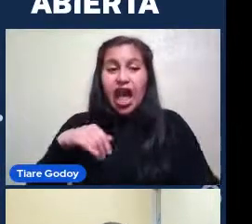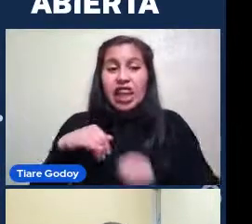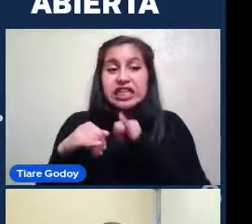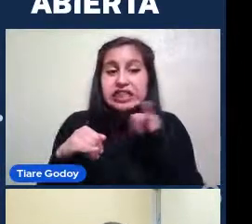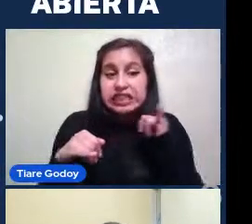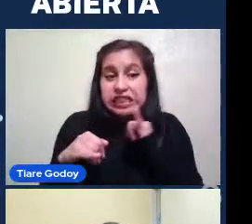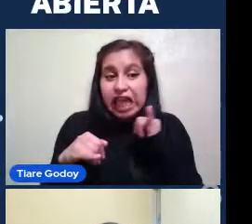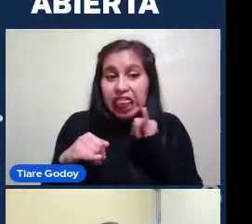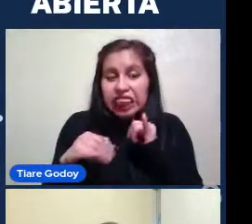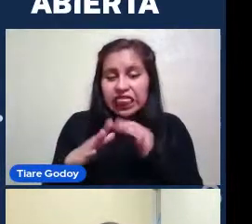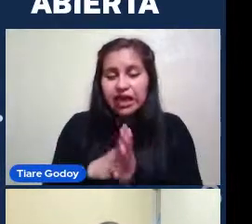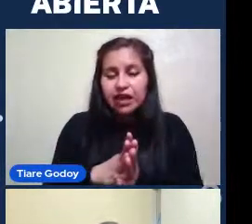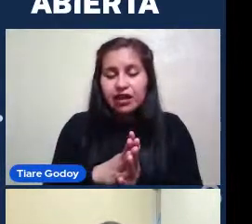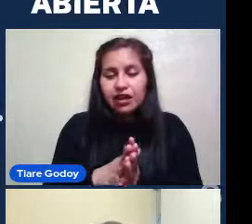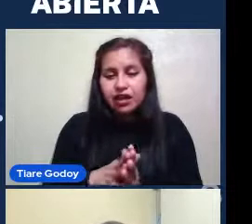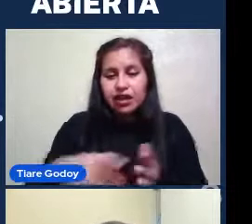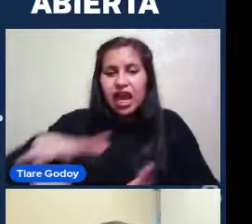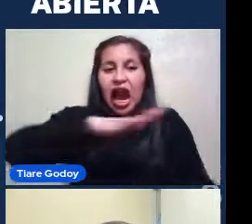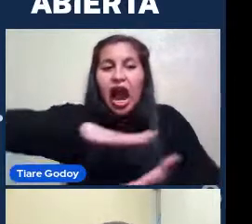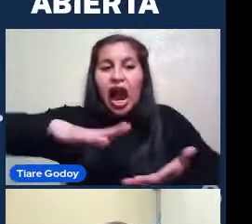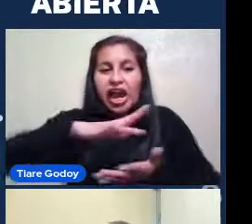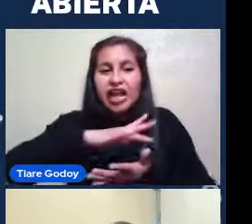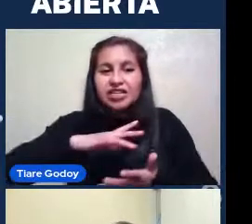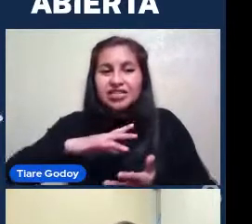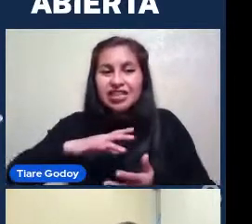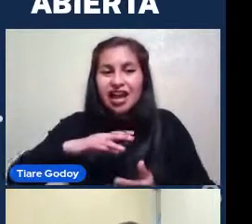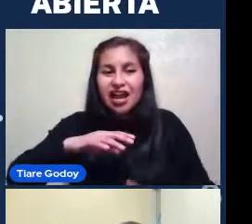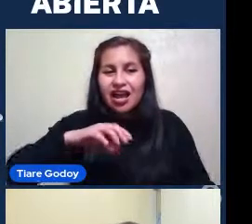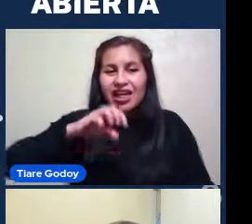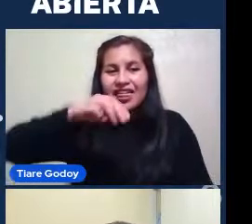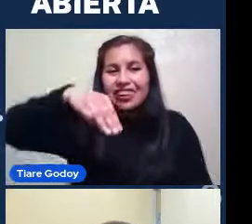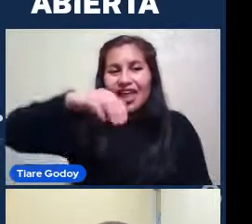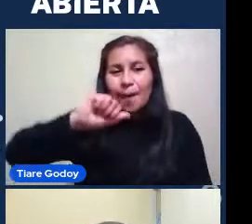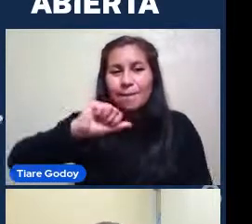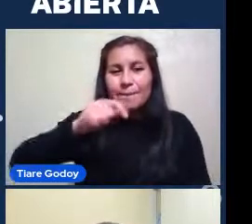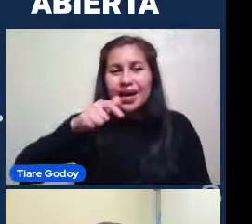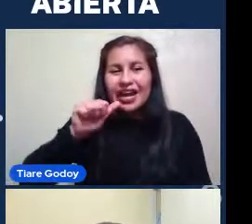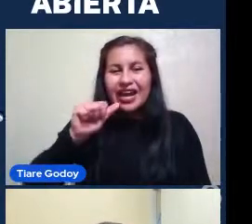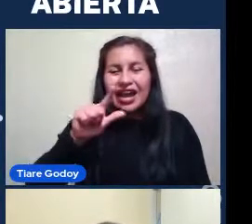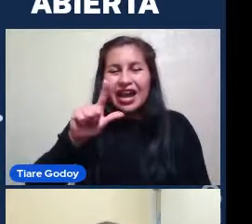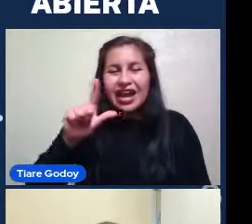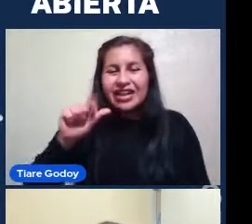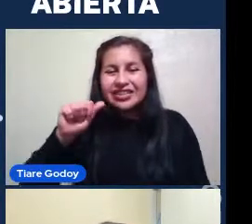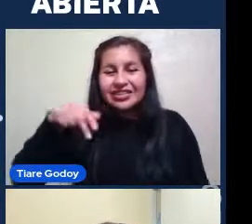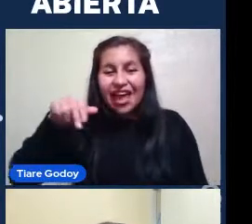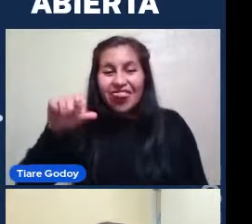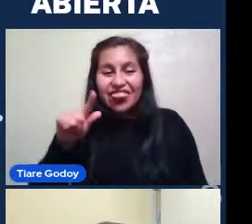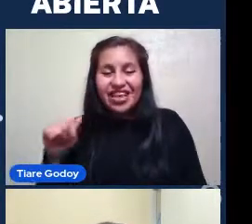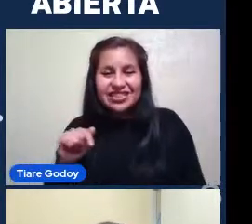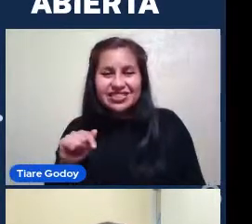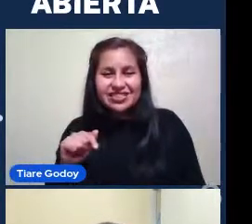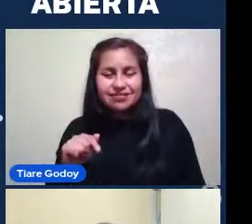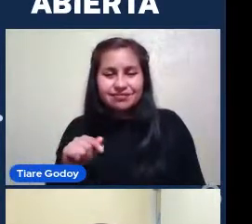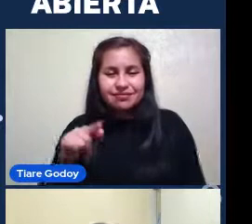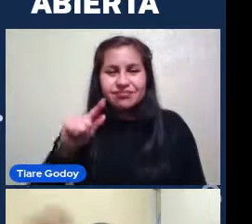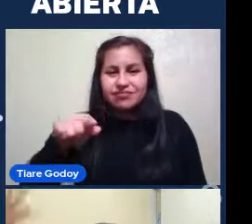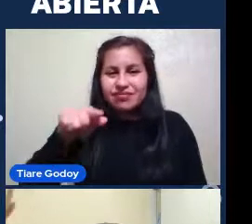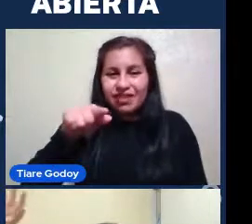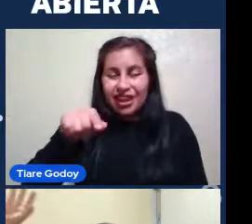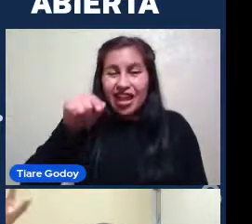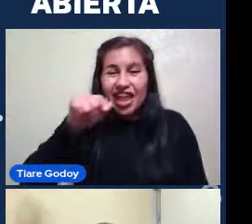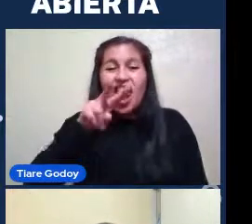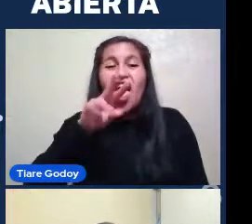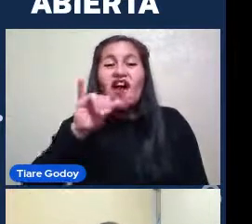Que es la galaxia De la gran nube De Magallanes Uno de los satélites De la vía láctea Así como La tierra